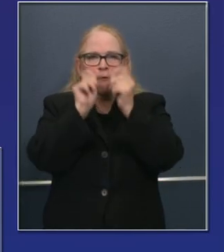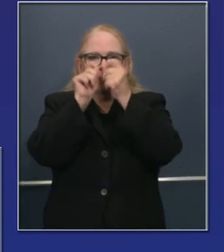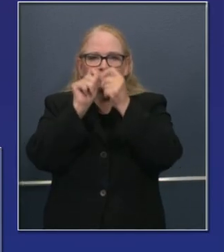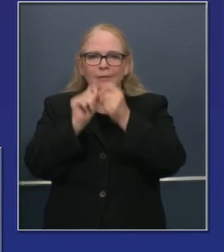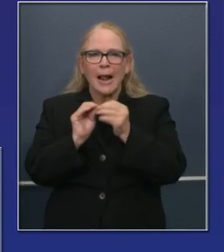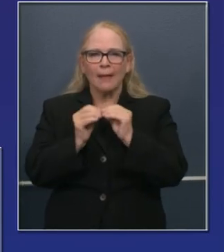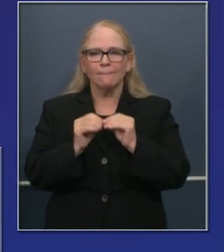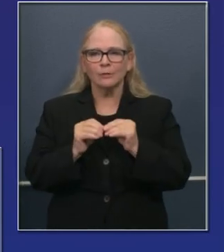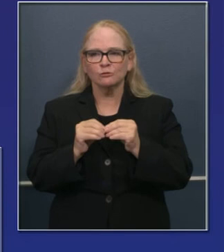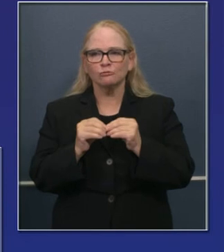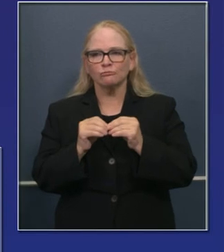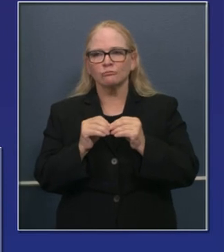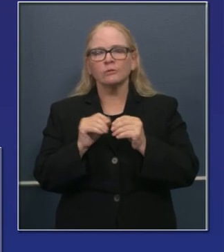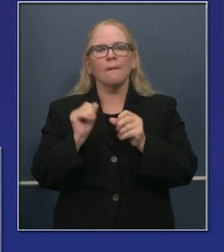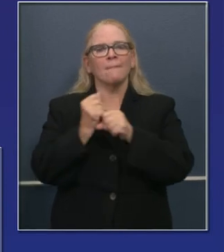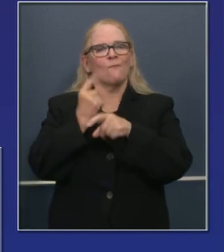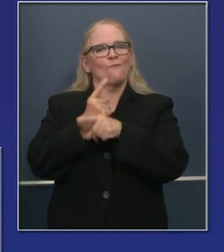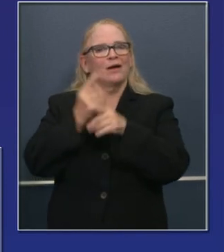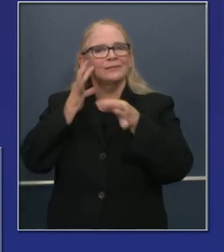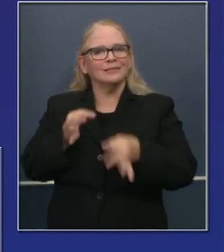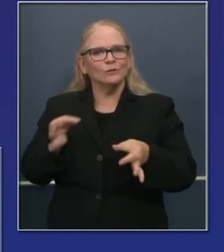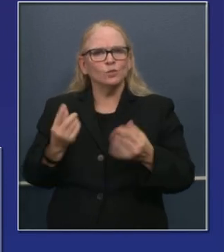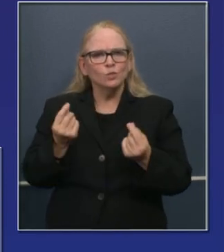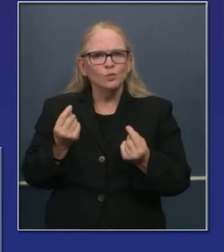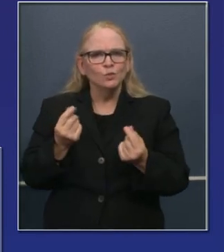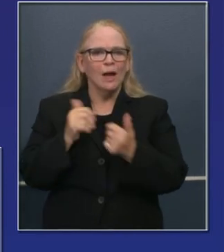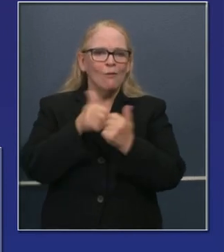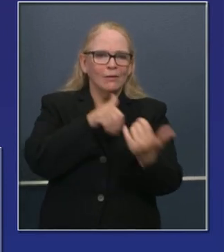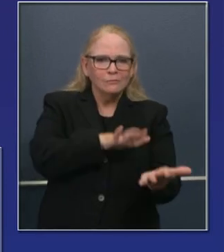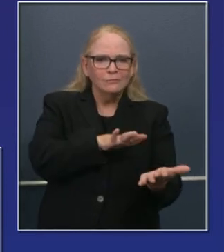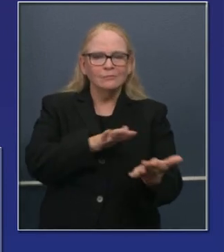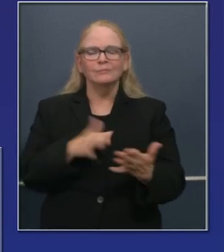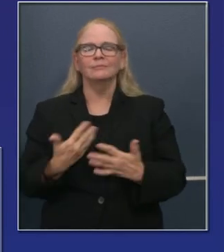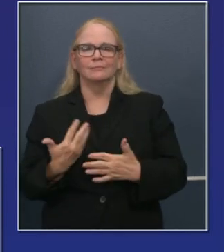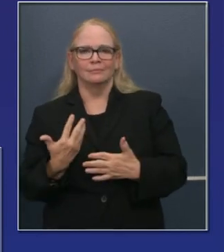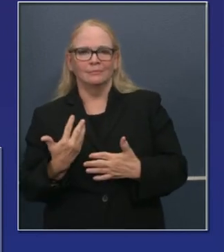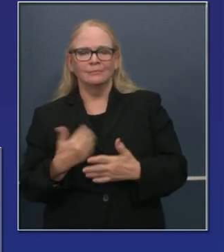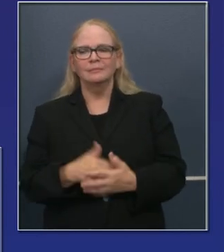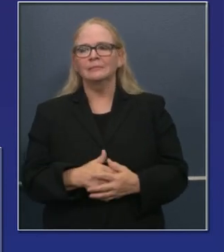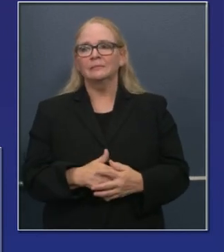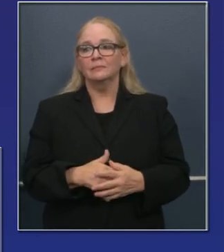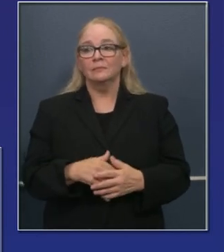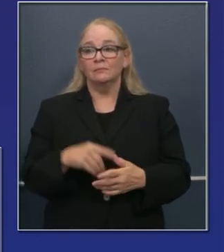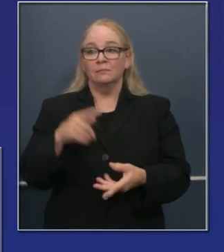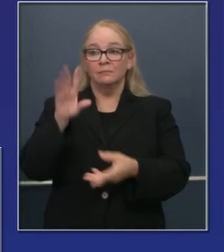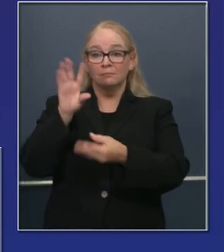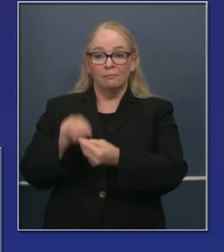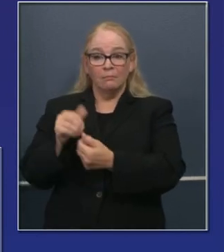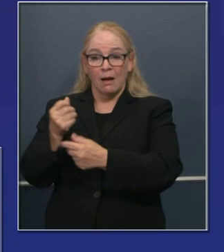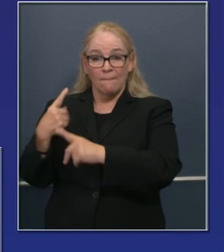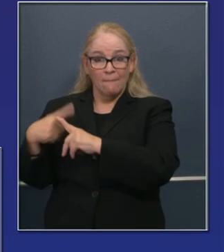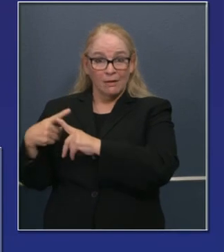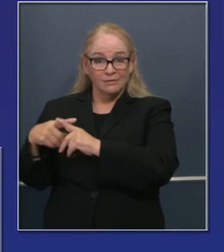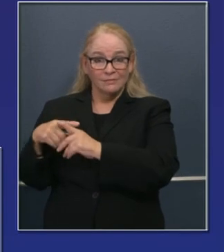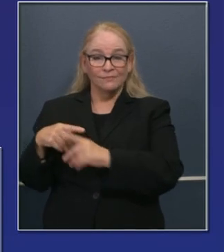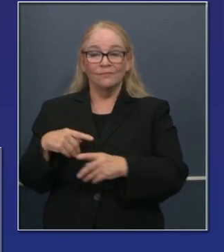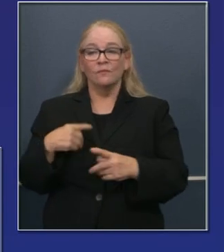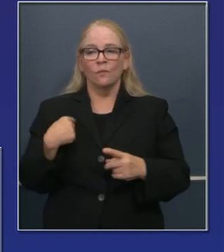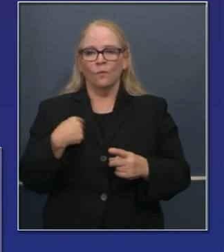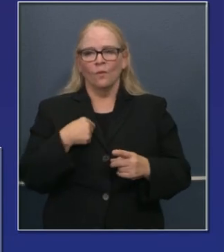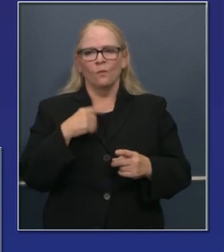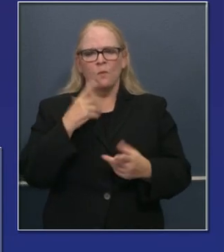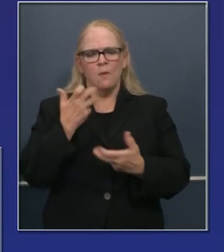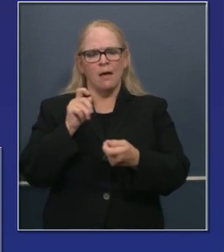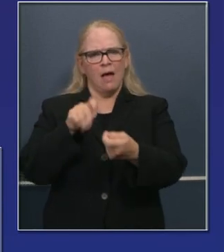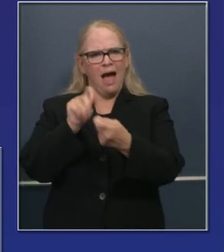algunas semanas y hacer determinaciones de precisamente qué pasó y cuándo. En cuanto al número total de casos positivos que podemos